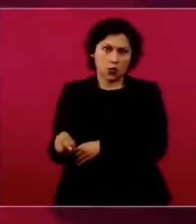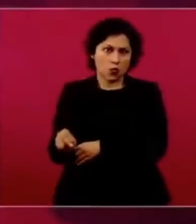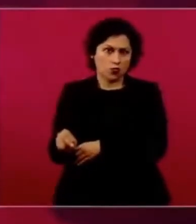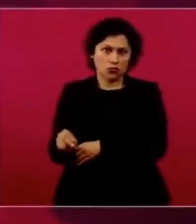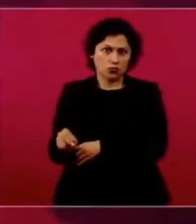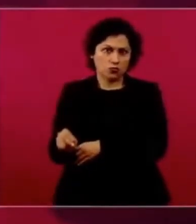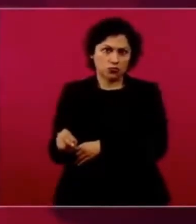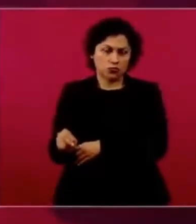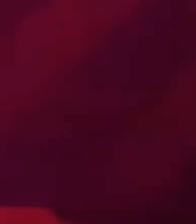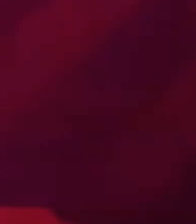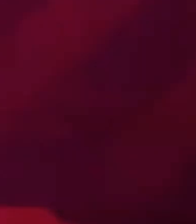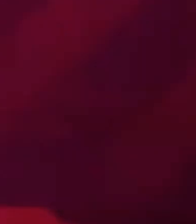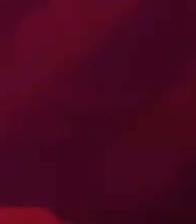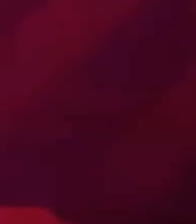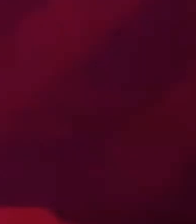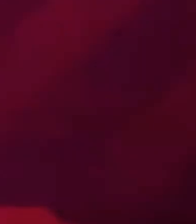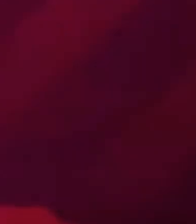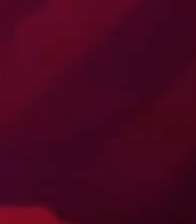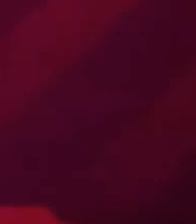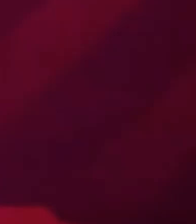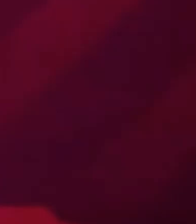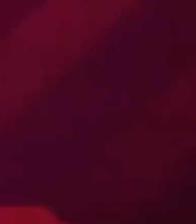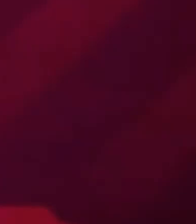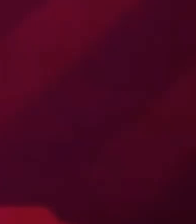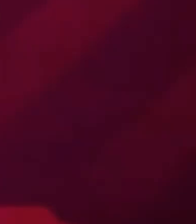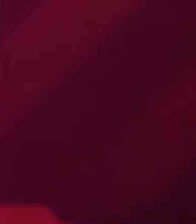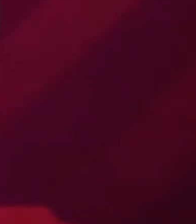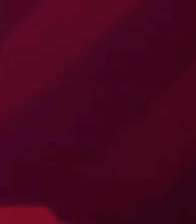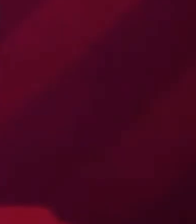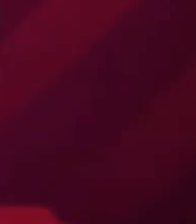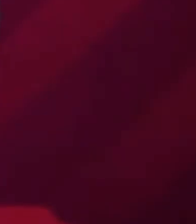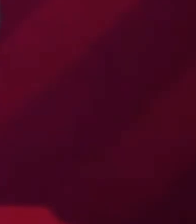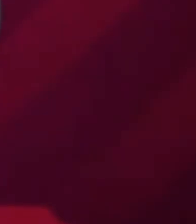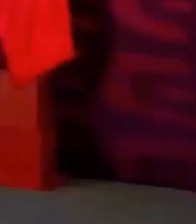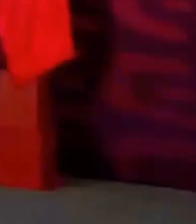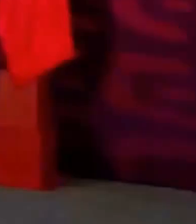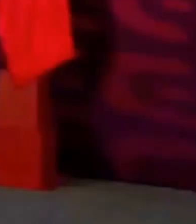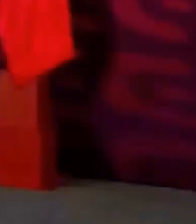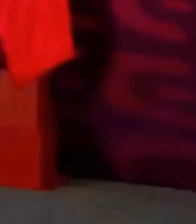no nos mayoritearon,